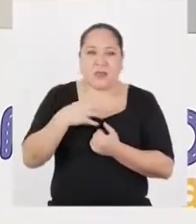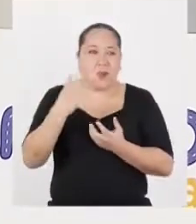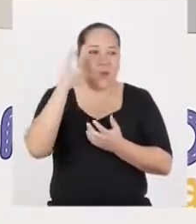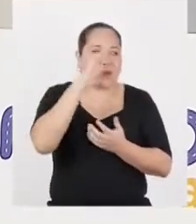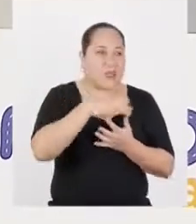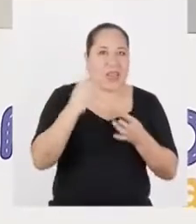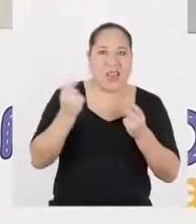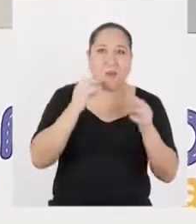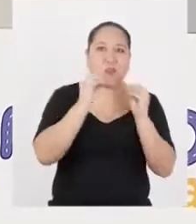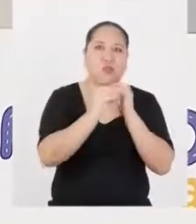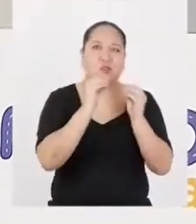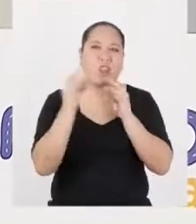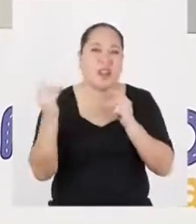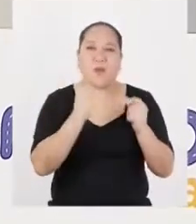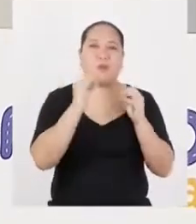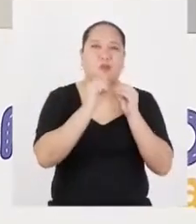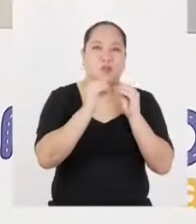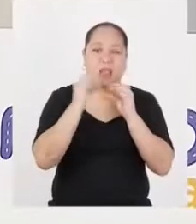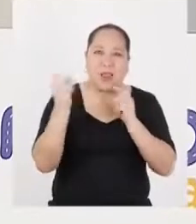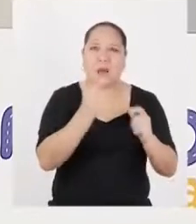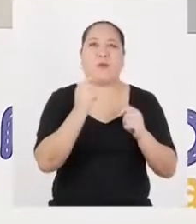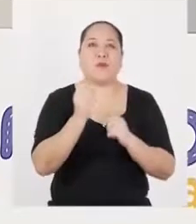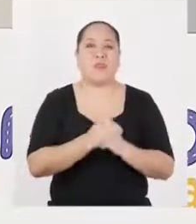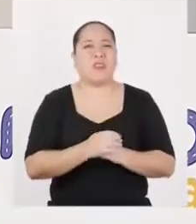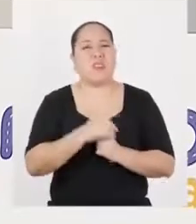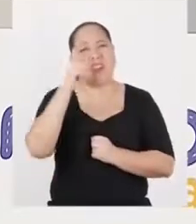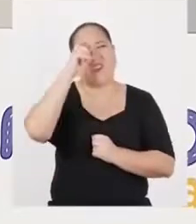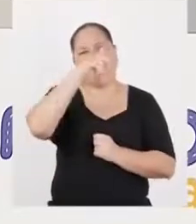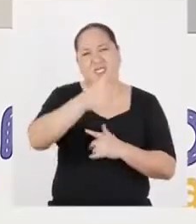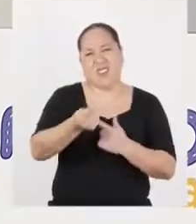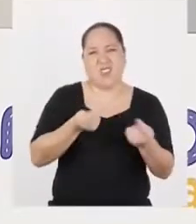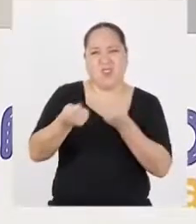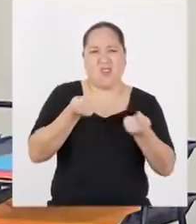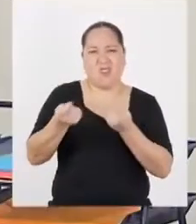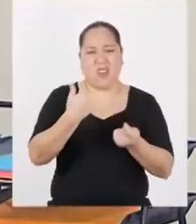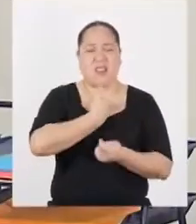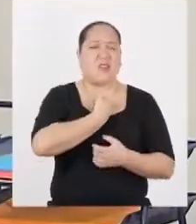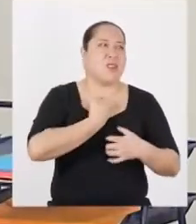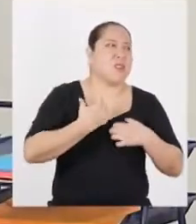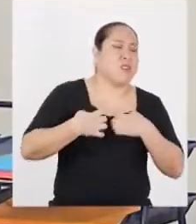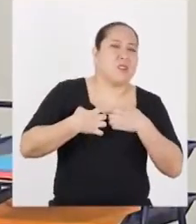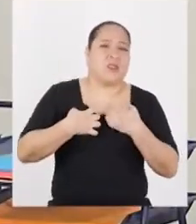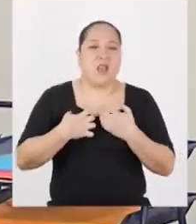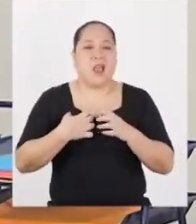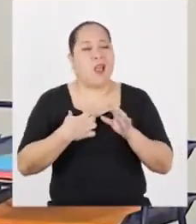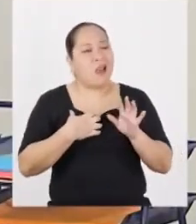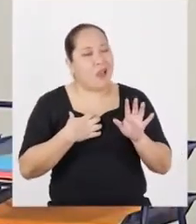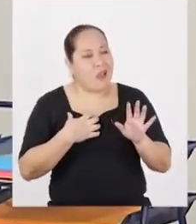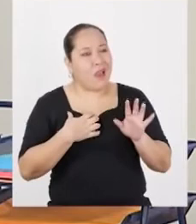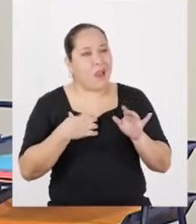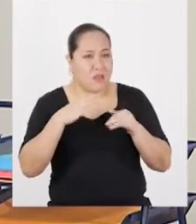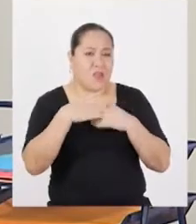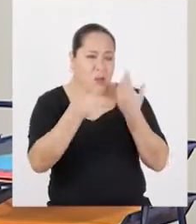recompensas inmediatas y resulta difícil autorregular el comportamiento impulsivo. Ah, vaya.